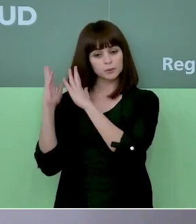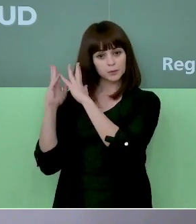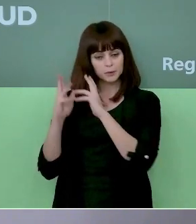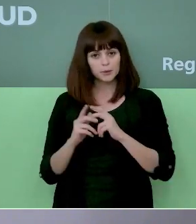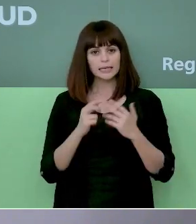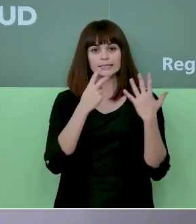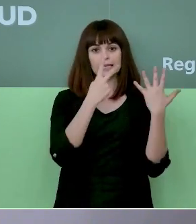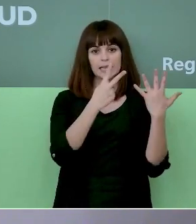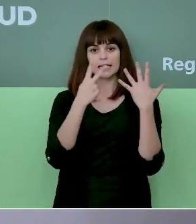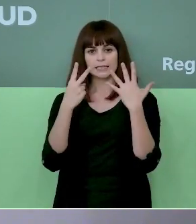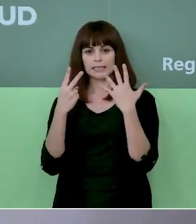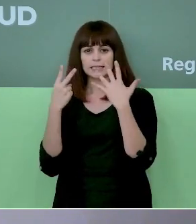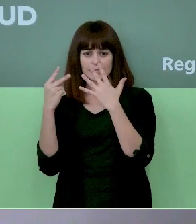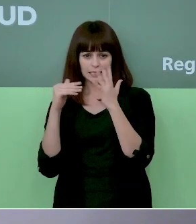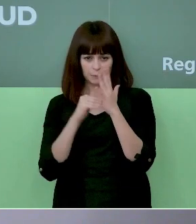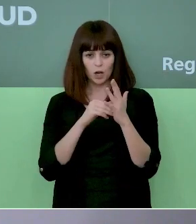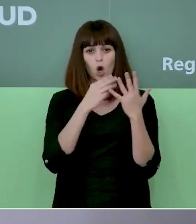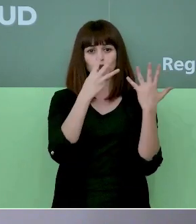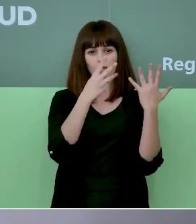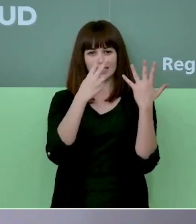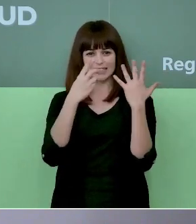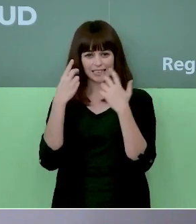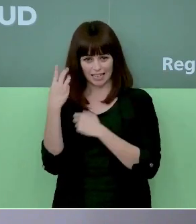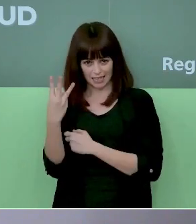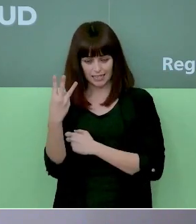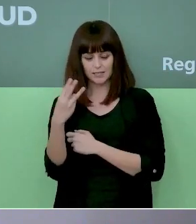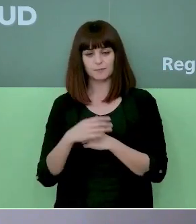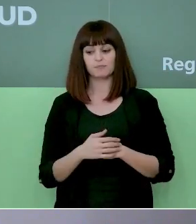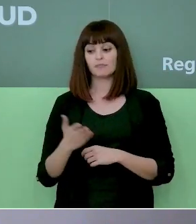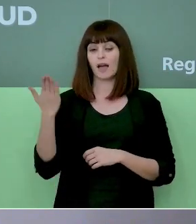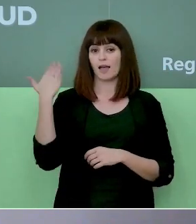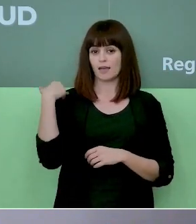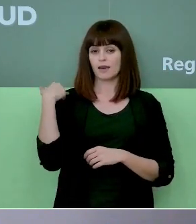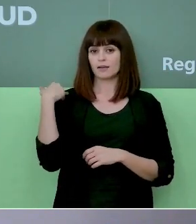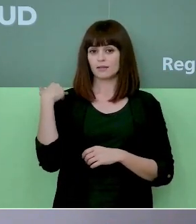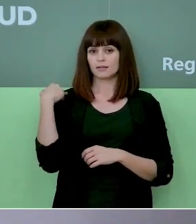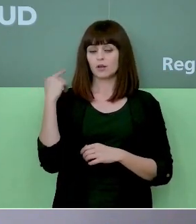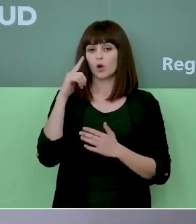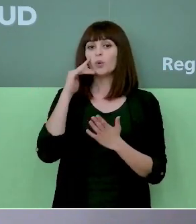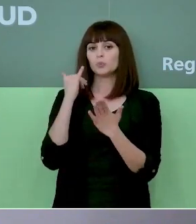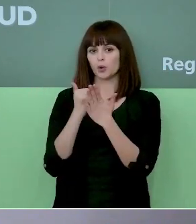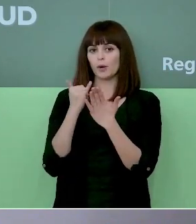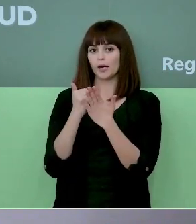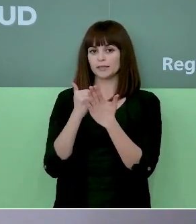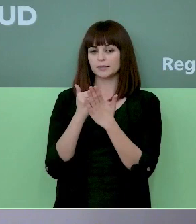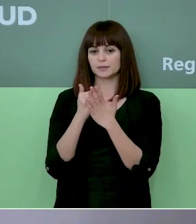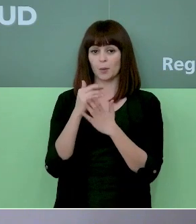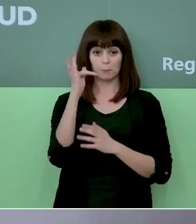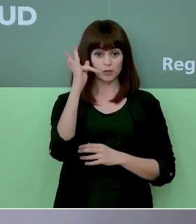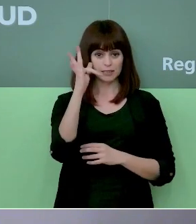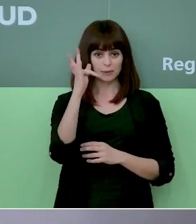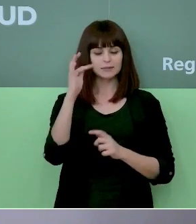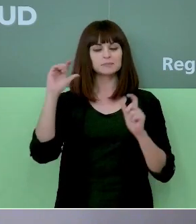777.873, descendiendo en el día de ayer de forma positiva, la positividad